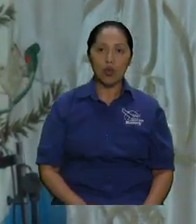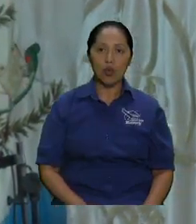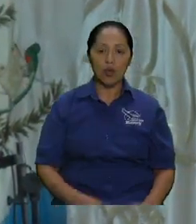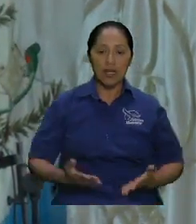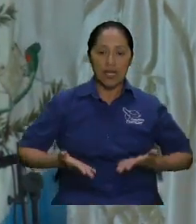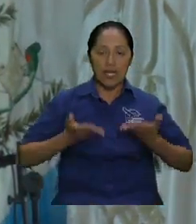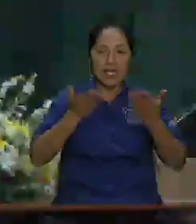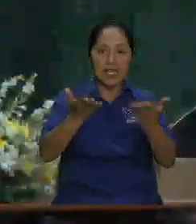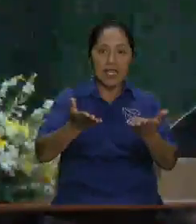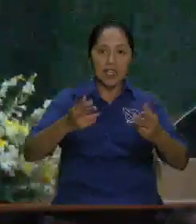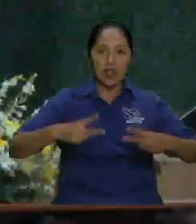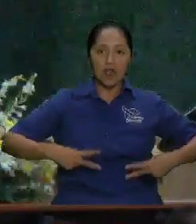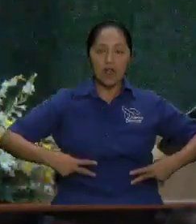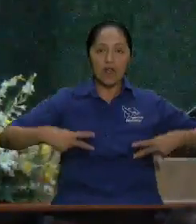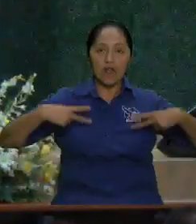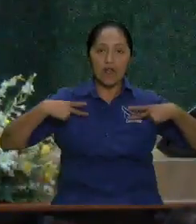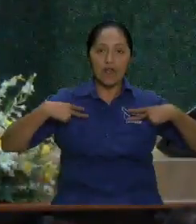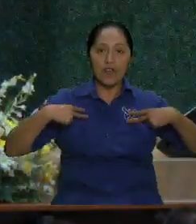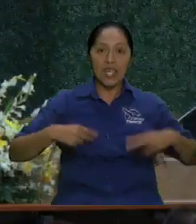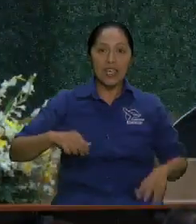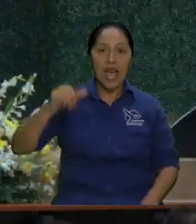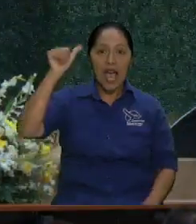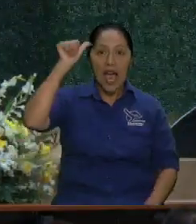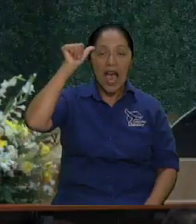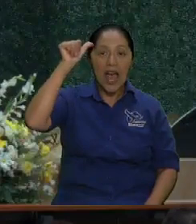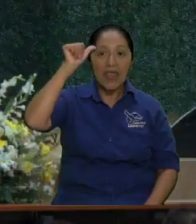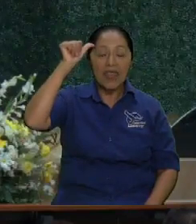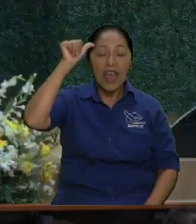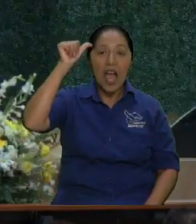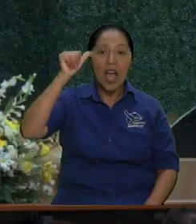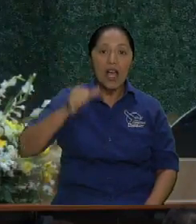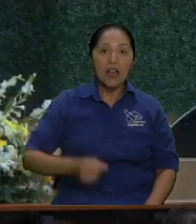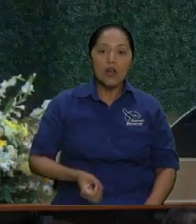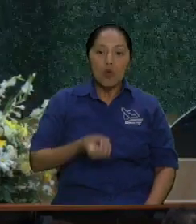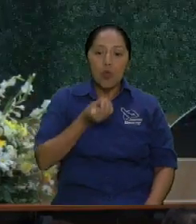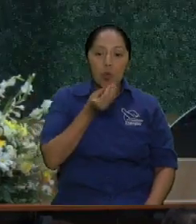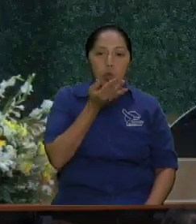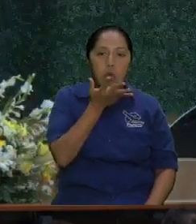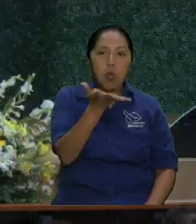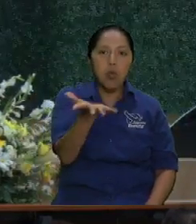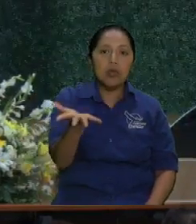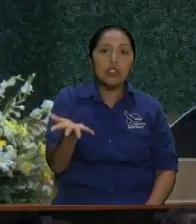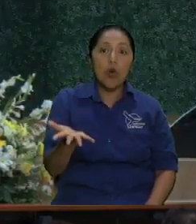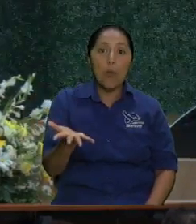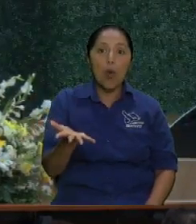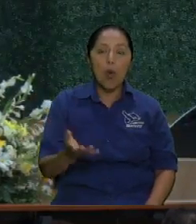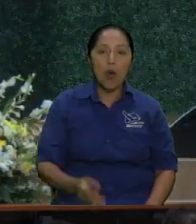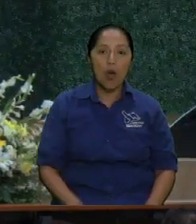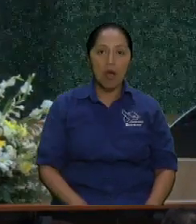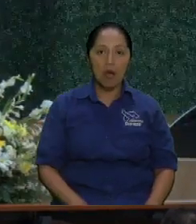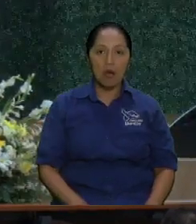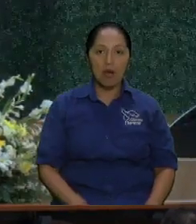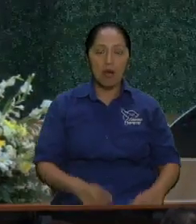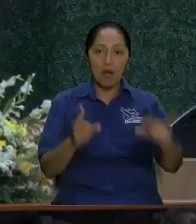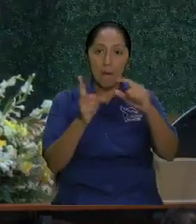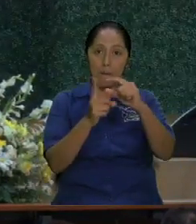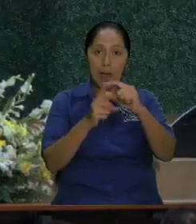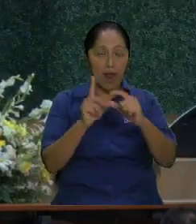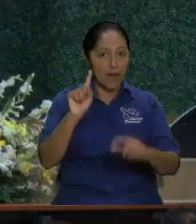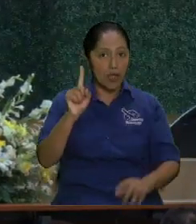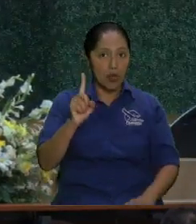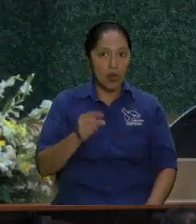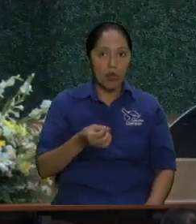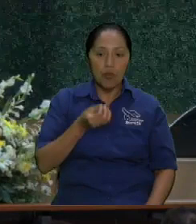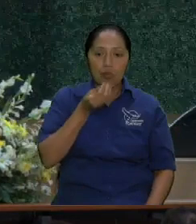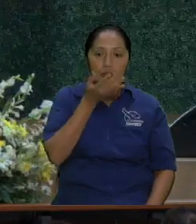con palabras, sino que sopló, sopló. Esa no es una palabra. Entonces, Deuteronomio 8.2 está